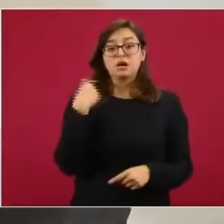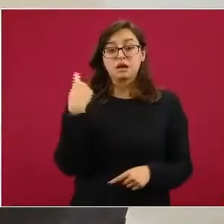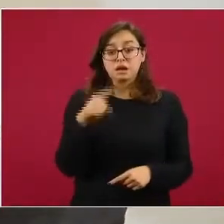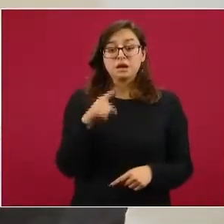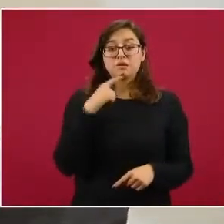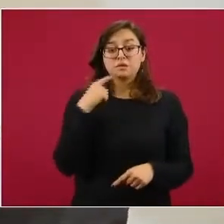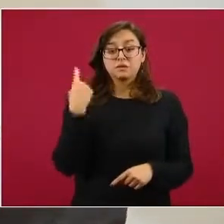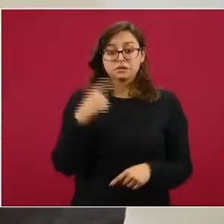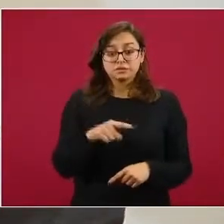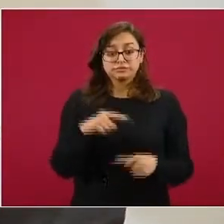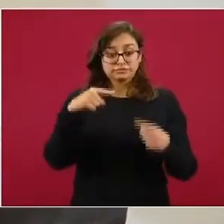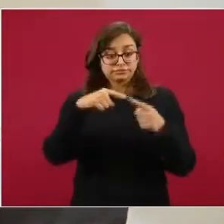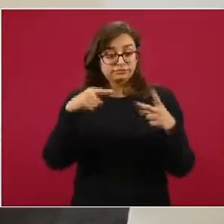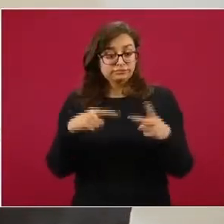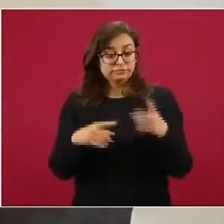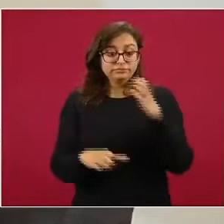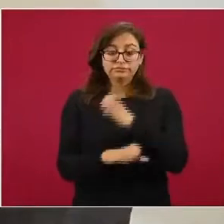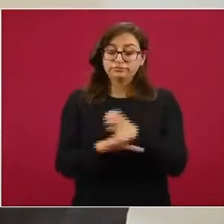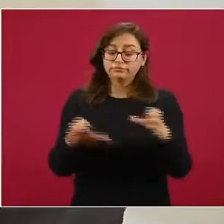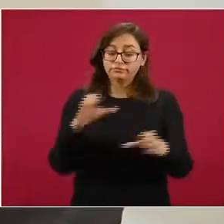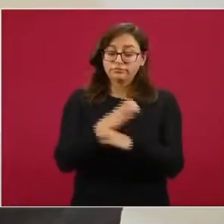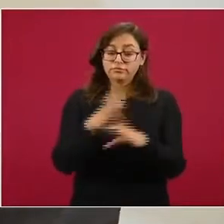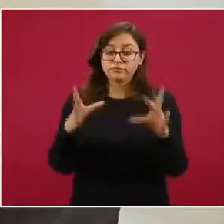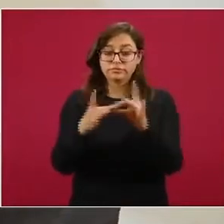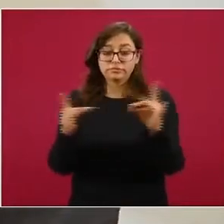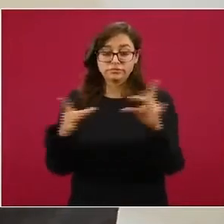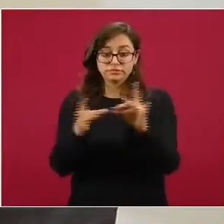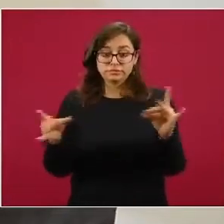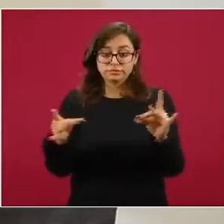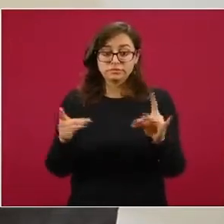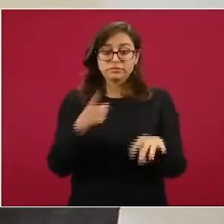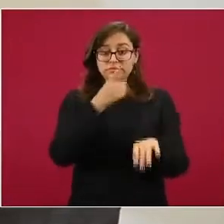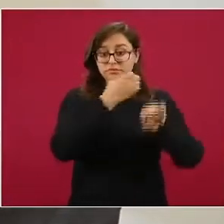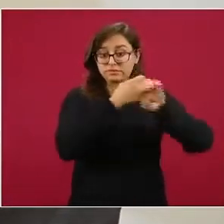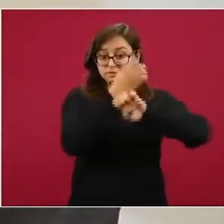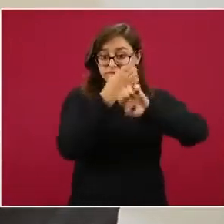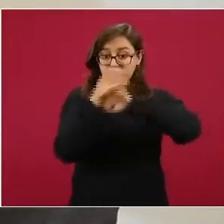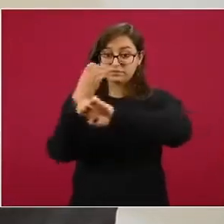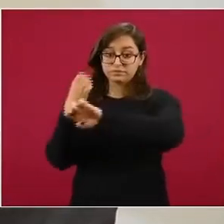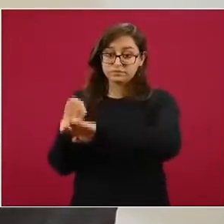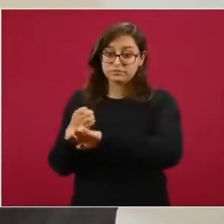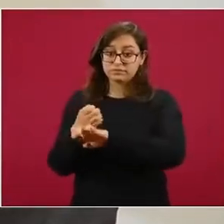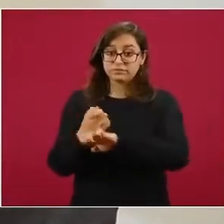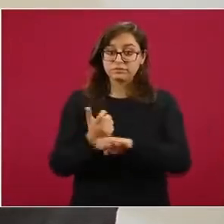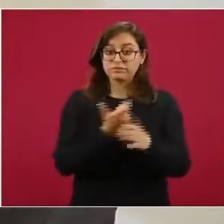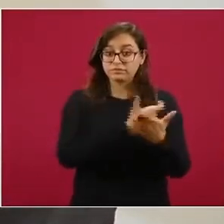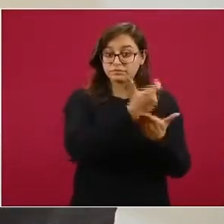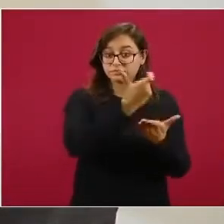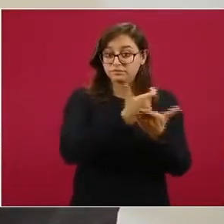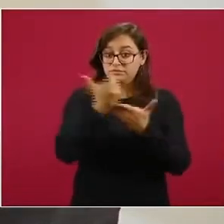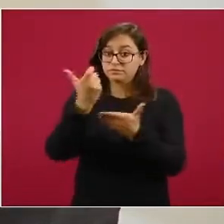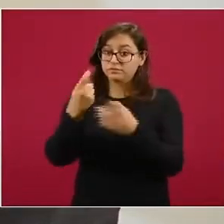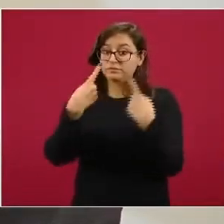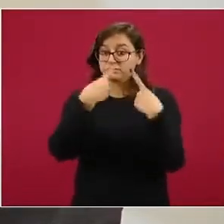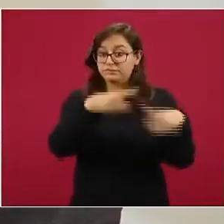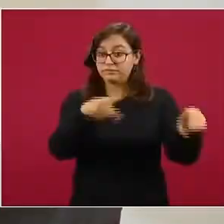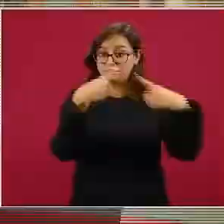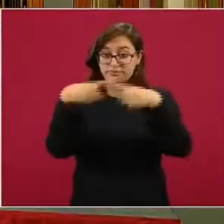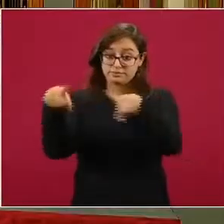Ahí señalar dos aspectos. El primero es que cada estado tiene diferentes tipos de residentes,